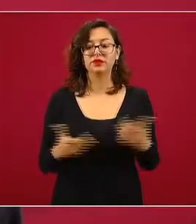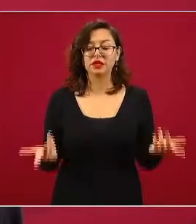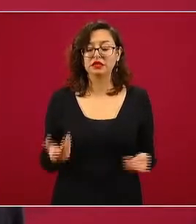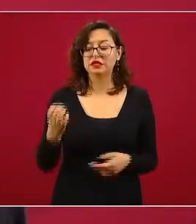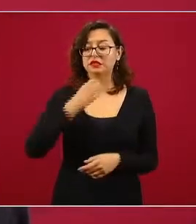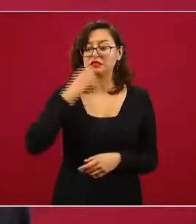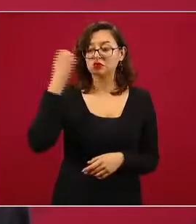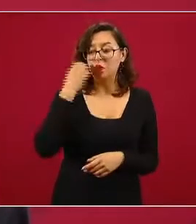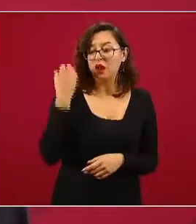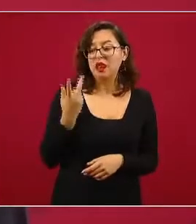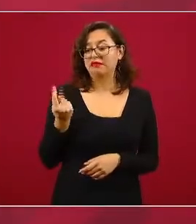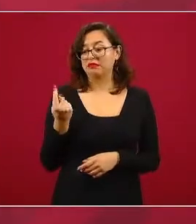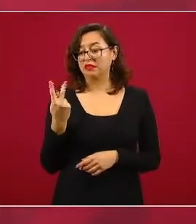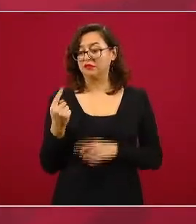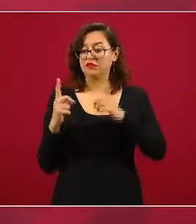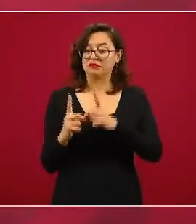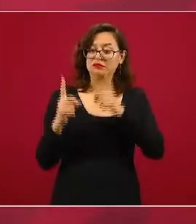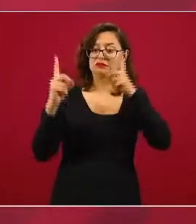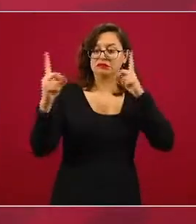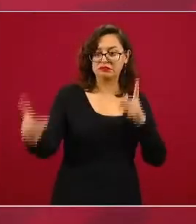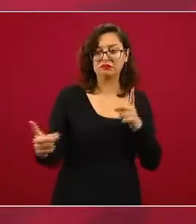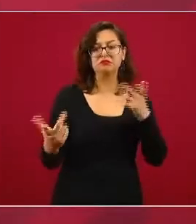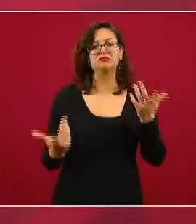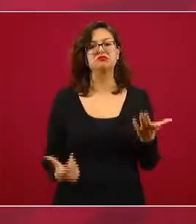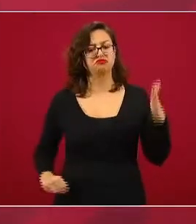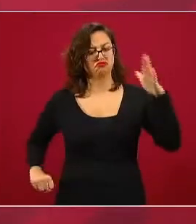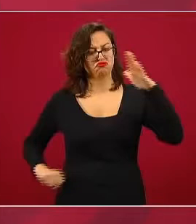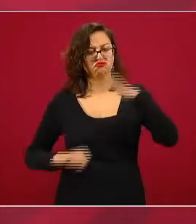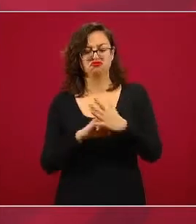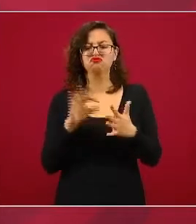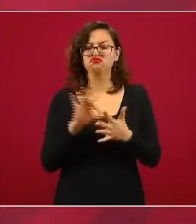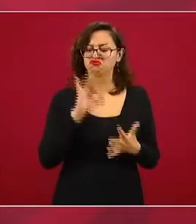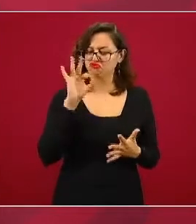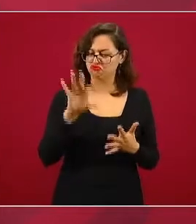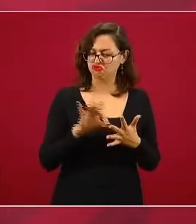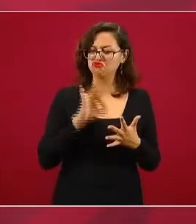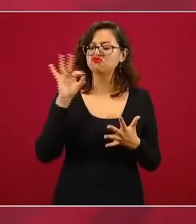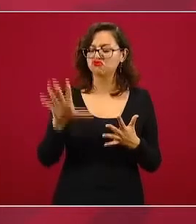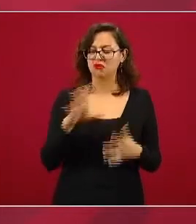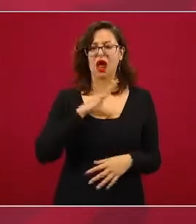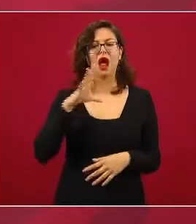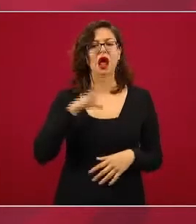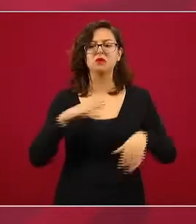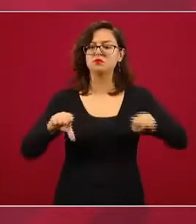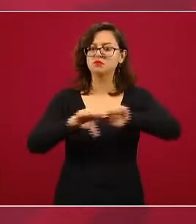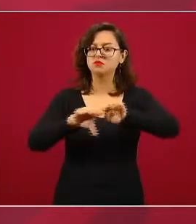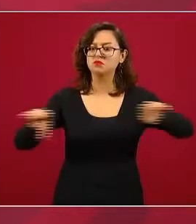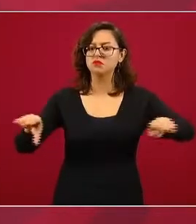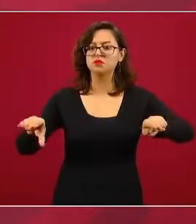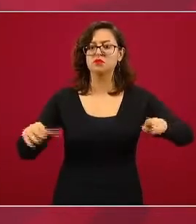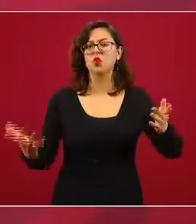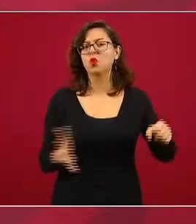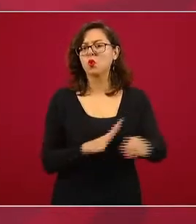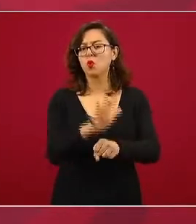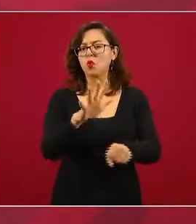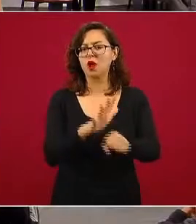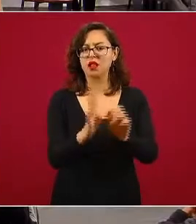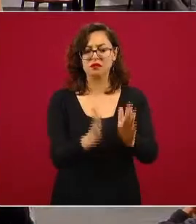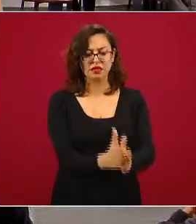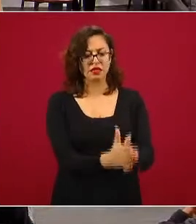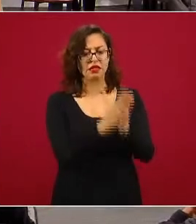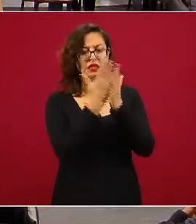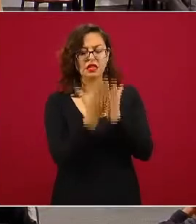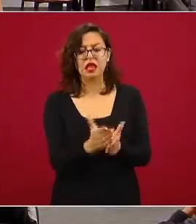televisión tiene una base pedagógica sólida y equitativa. Los libros de texto gratuitos,